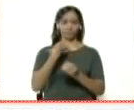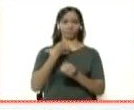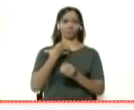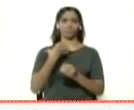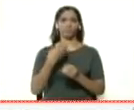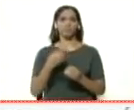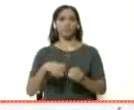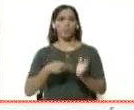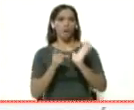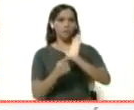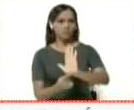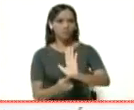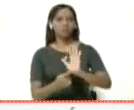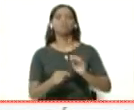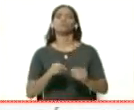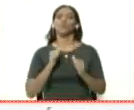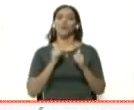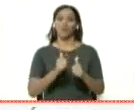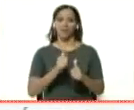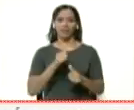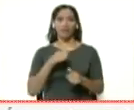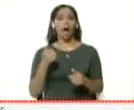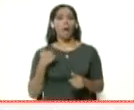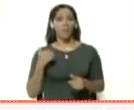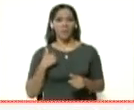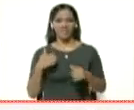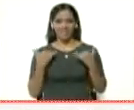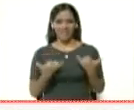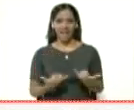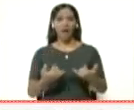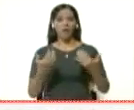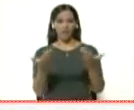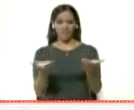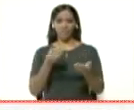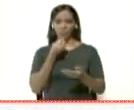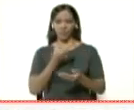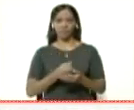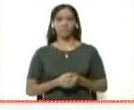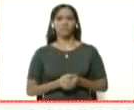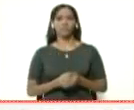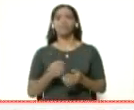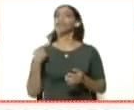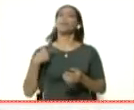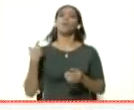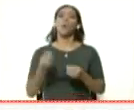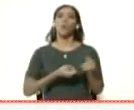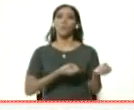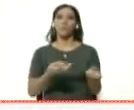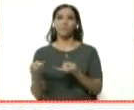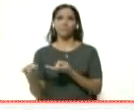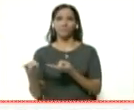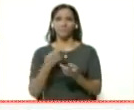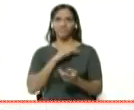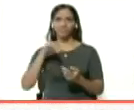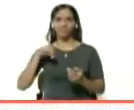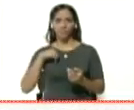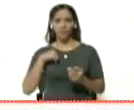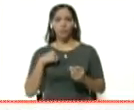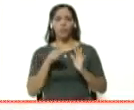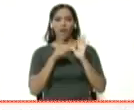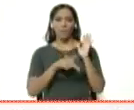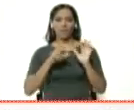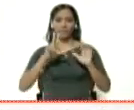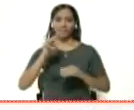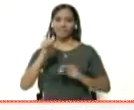puedan presentar? Pues bien, aproveche que ahora es el momento. Ya que tenemos como invitado a nuestro programa 360 a Carlos Alvarado,